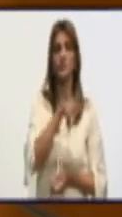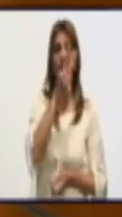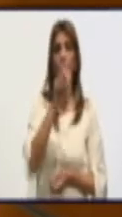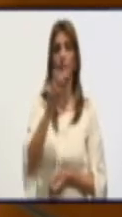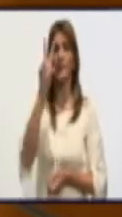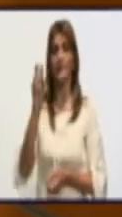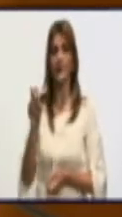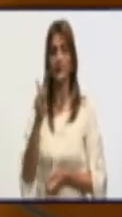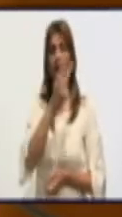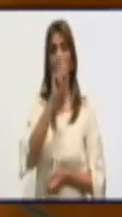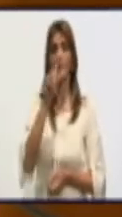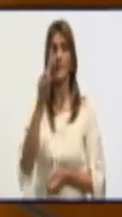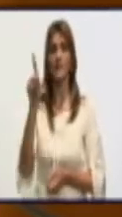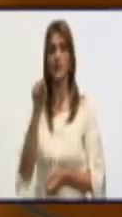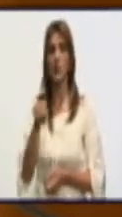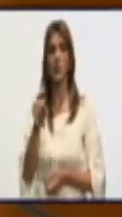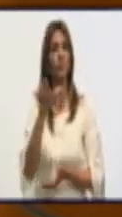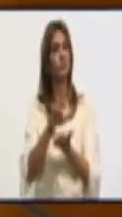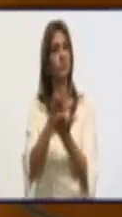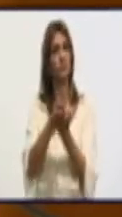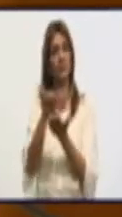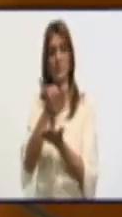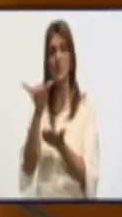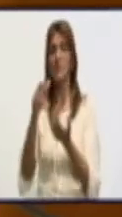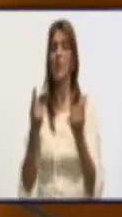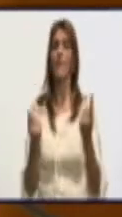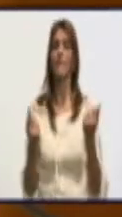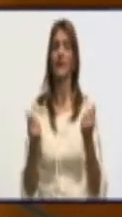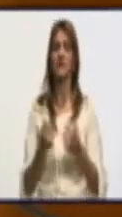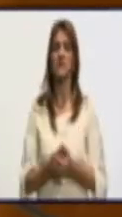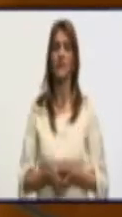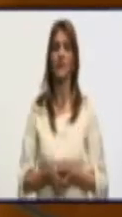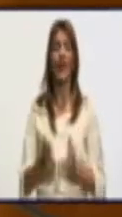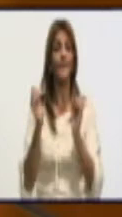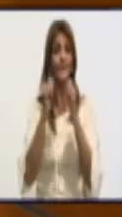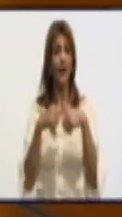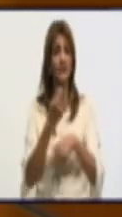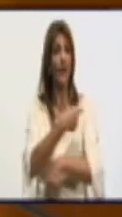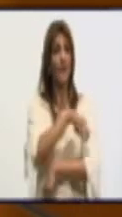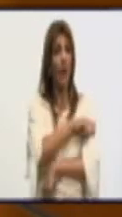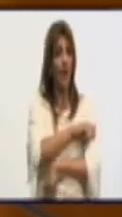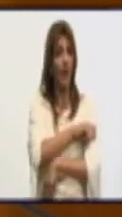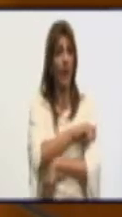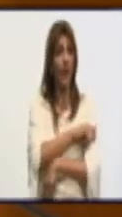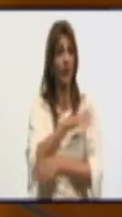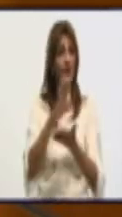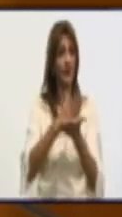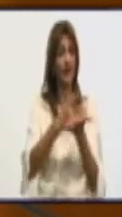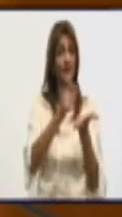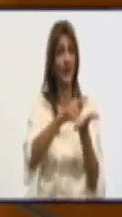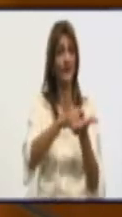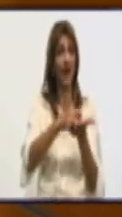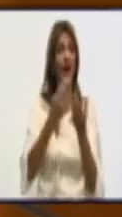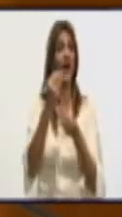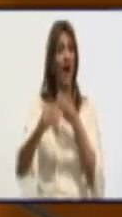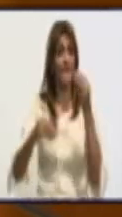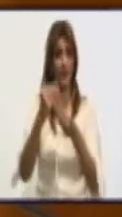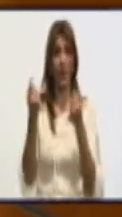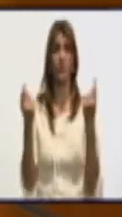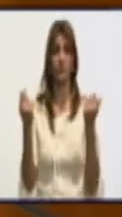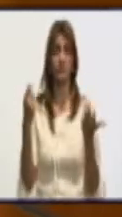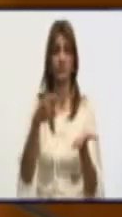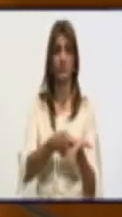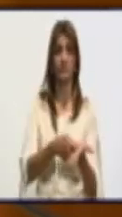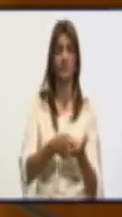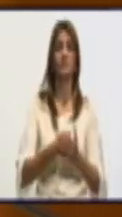precios. O sea, nosotros recordamos que incluso el plan de la población le cambió el valor. El pan de la cubana del pan,